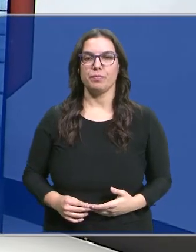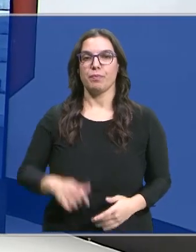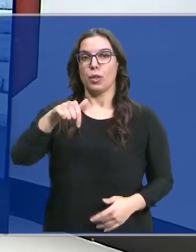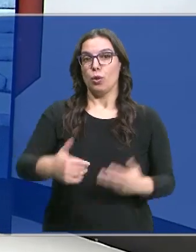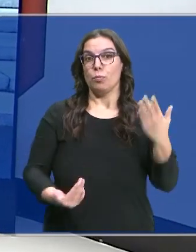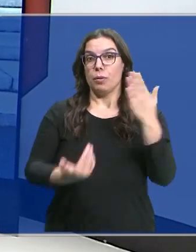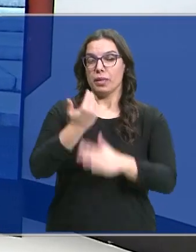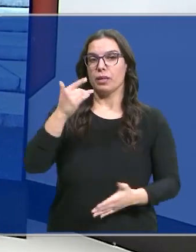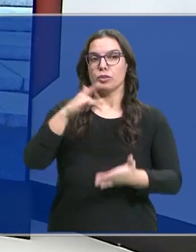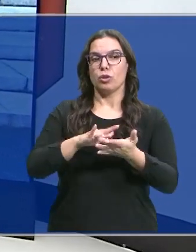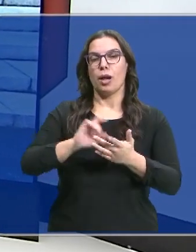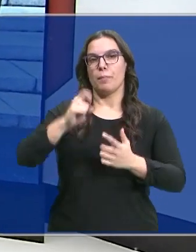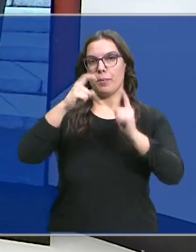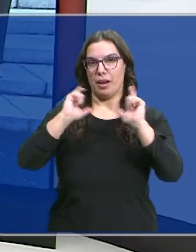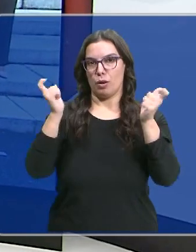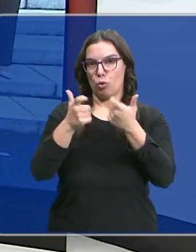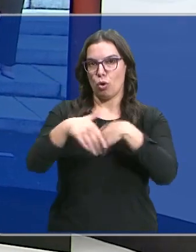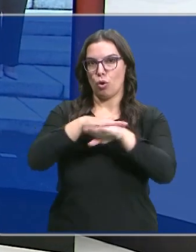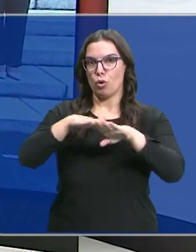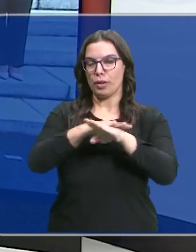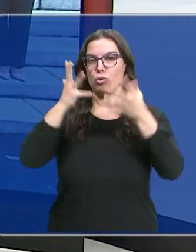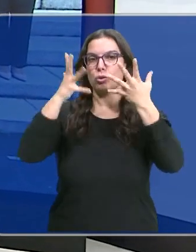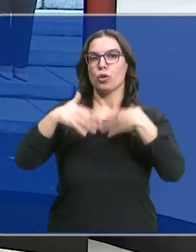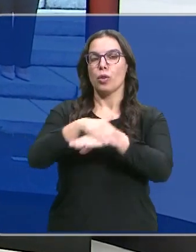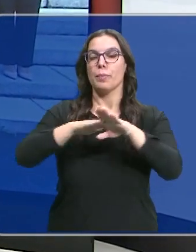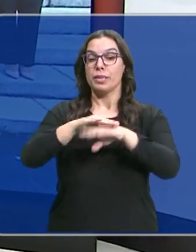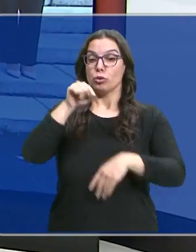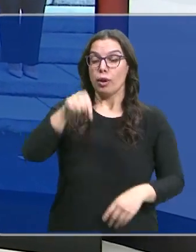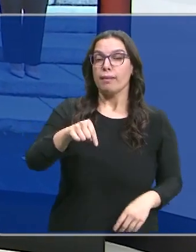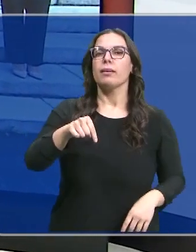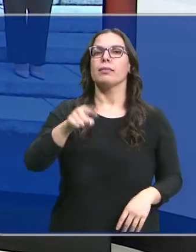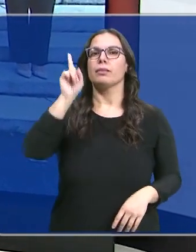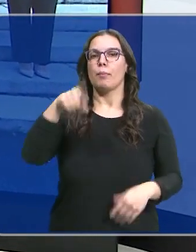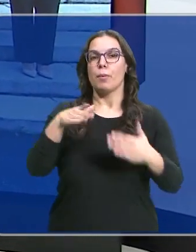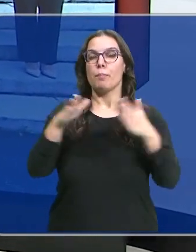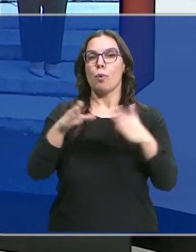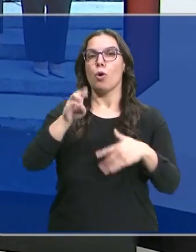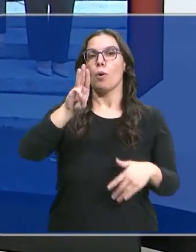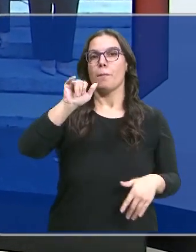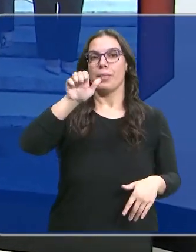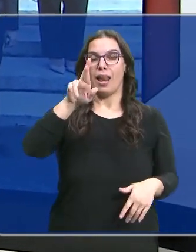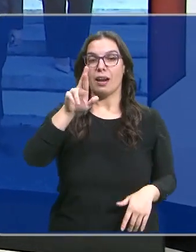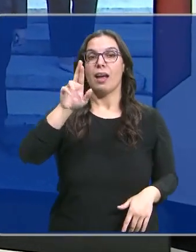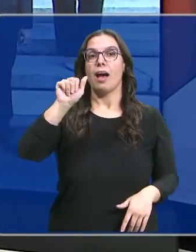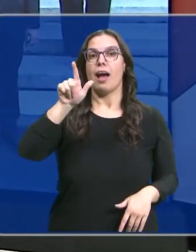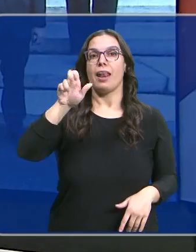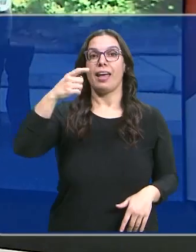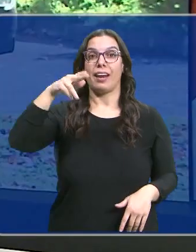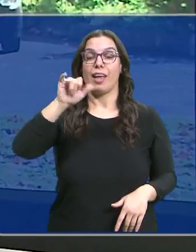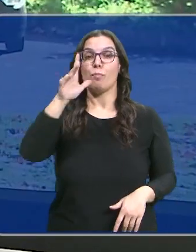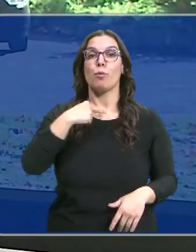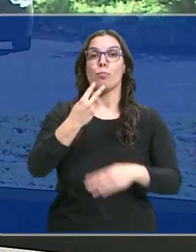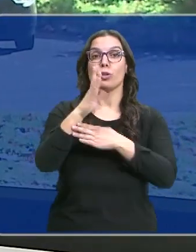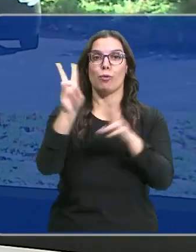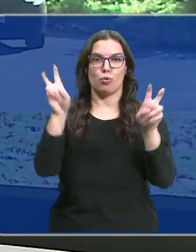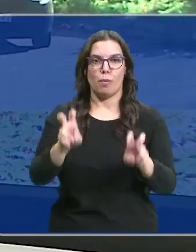Esta mañana se ha celebrado la primera reunión del gobierno en un consejo de ministros en el que también ha debutado Pilar Alegría, la nueva portavoz, Daniel de la